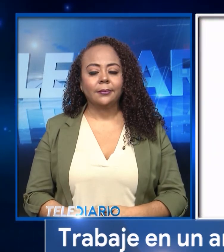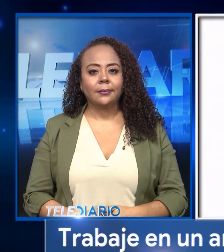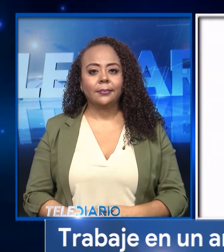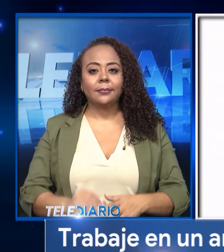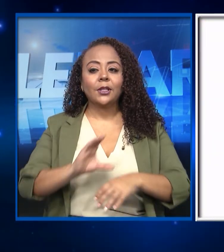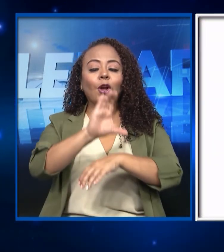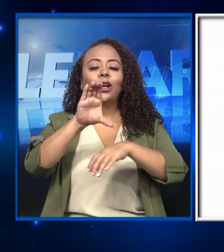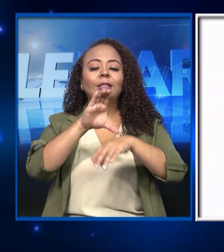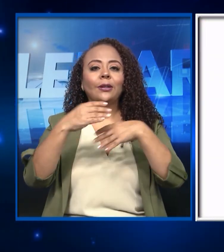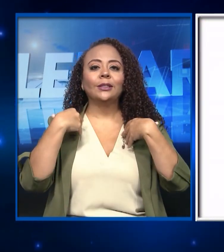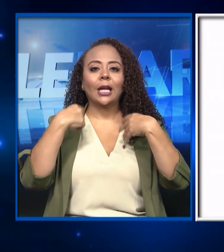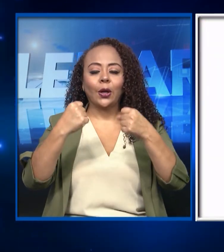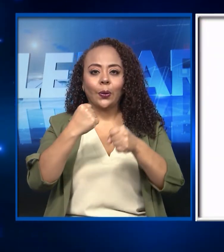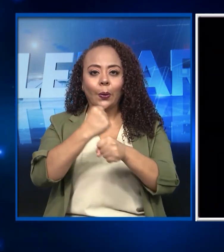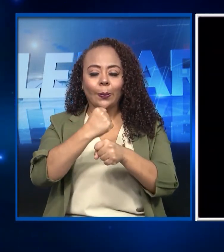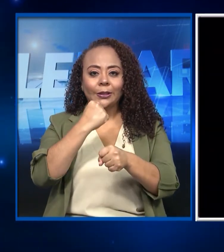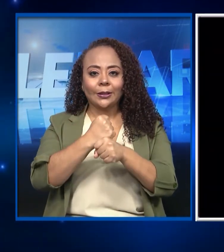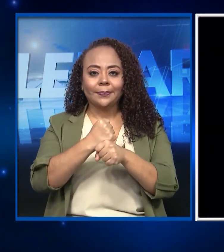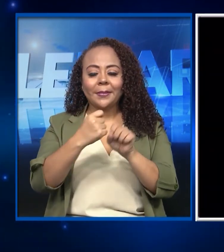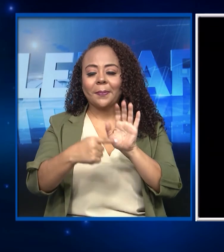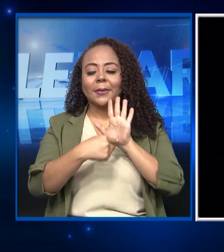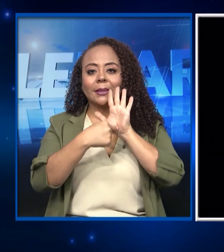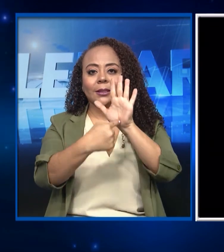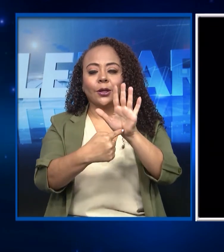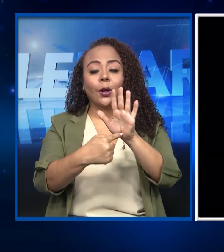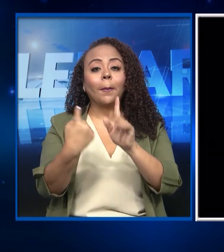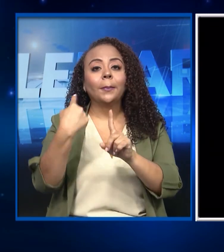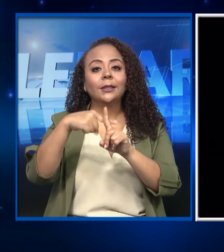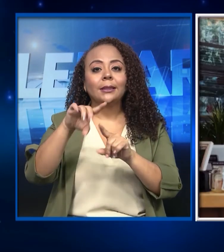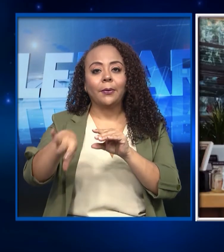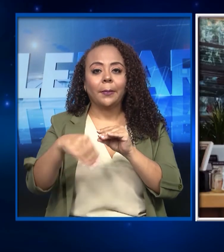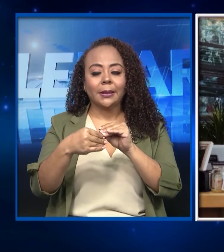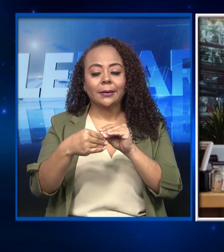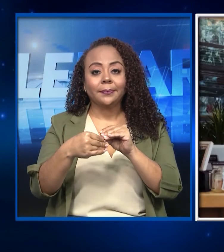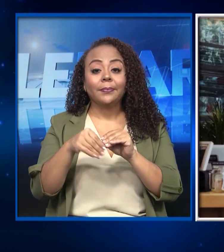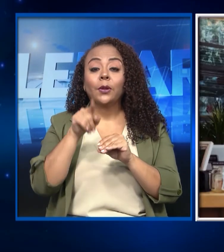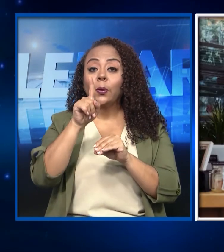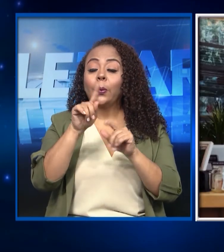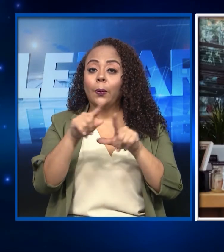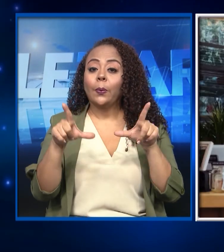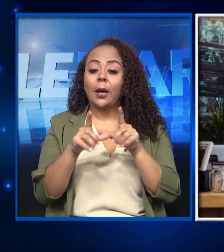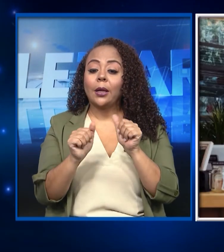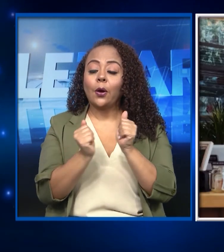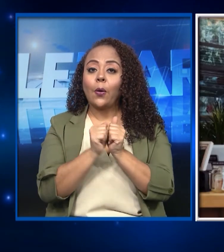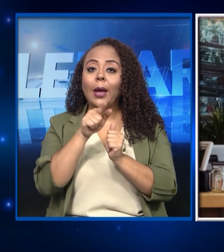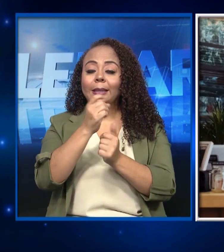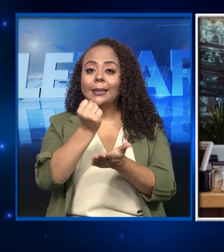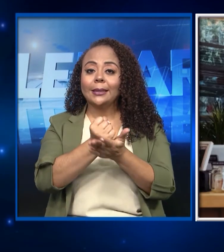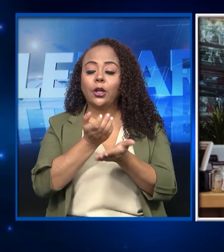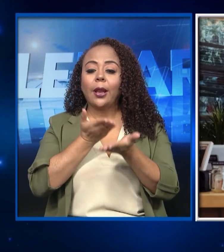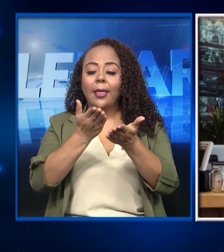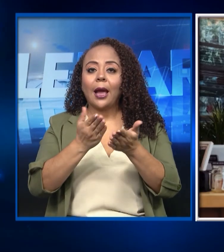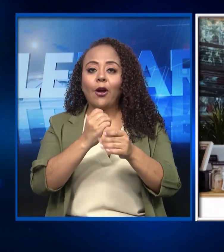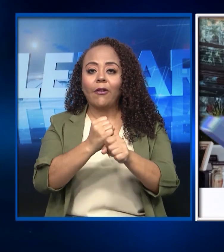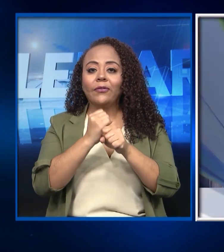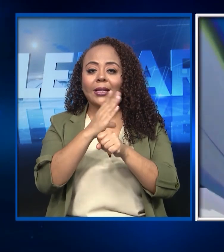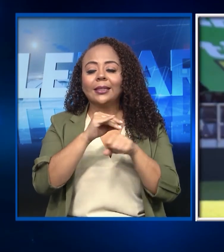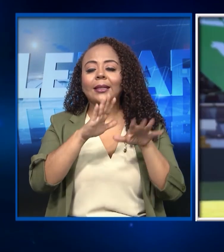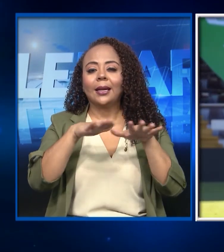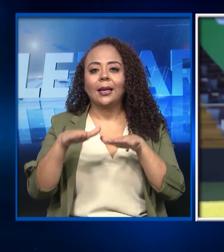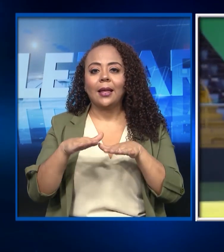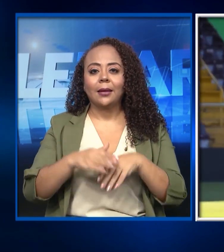Consejo de Salud Ocupacional presentó Positivo Más. Un lugar con este sello le da confianza y tranquilidad a sus clientes.